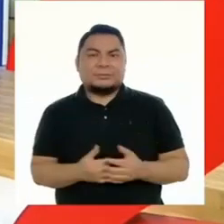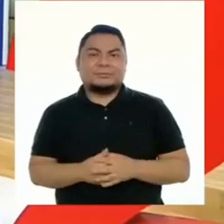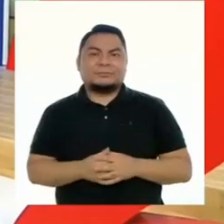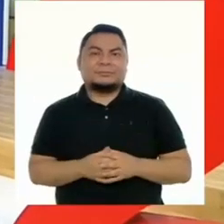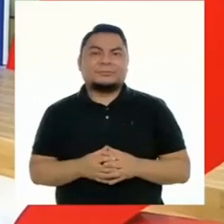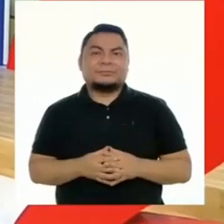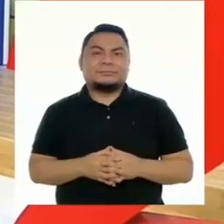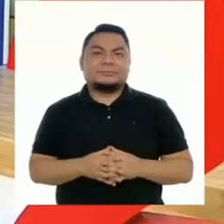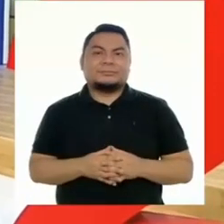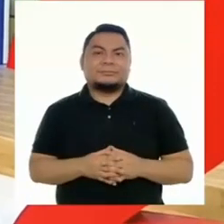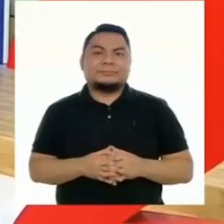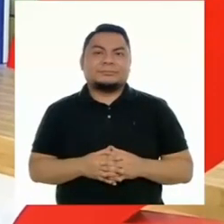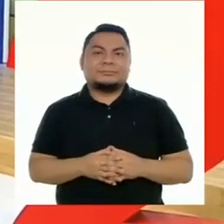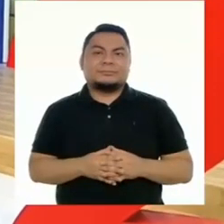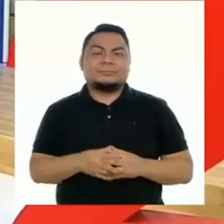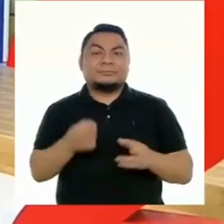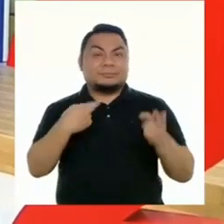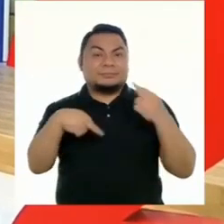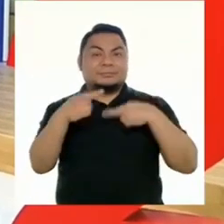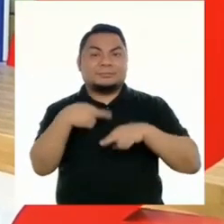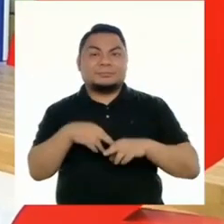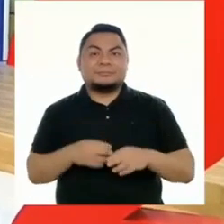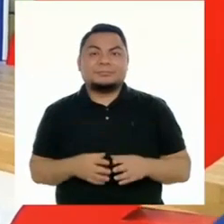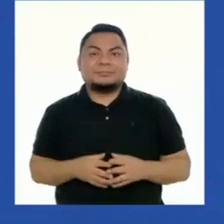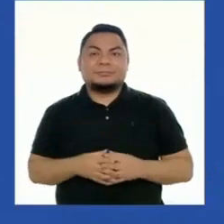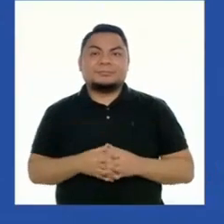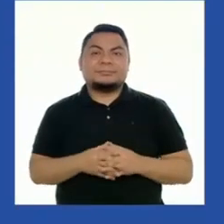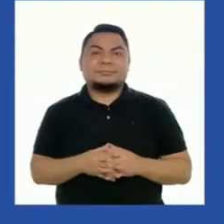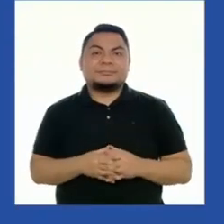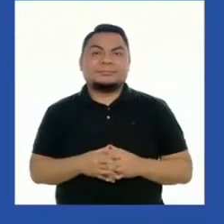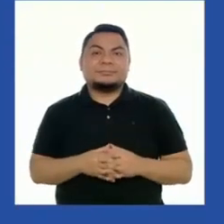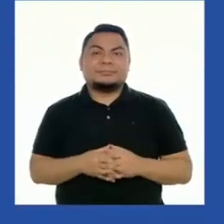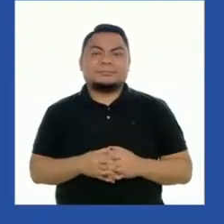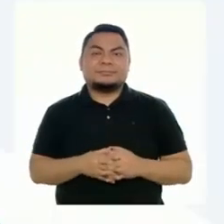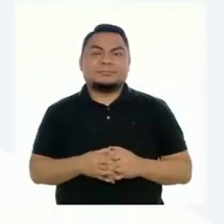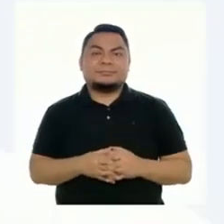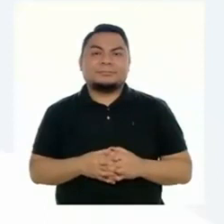ahora. ¡Ya volvemos!